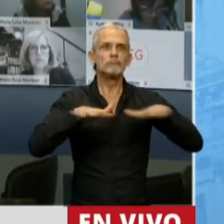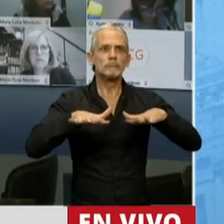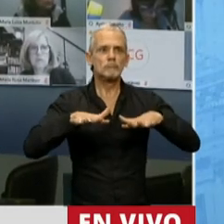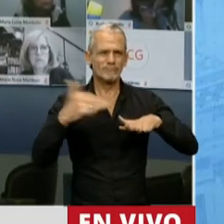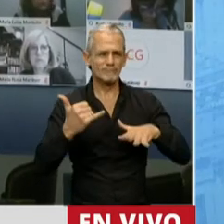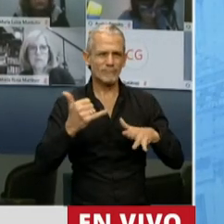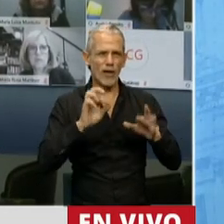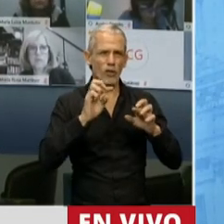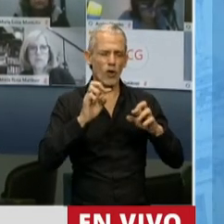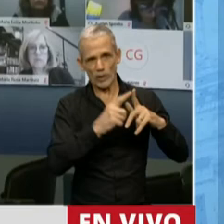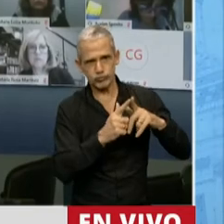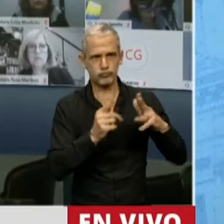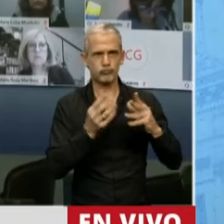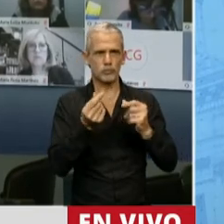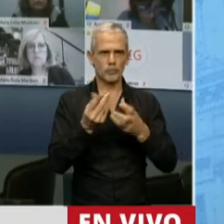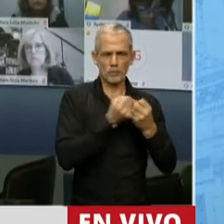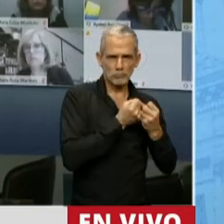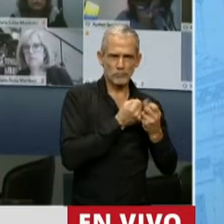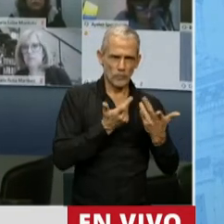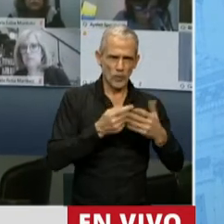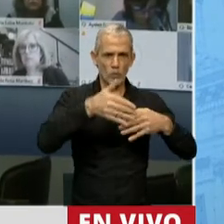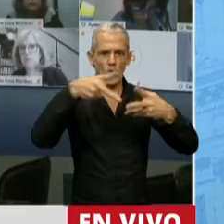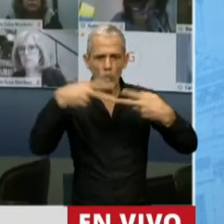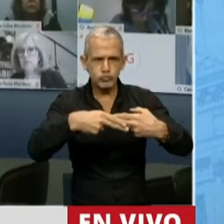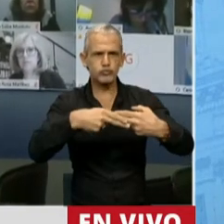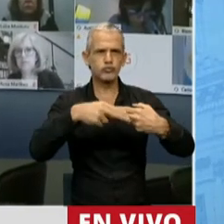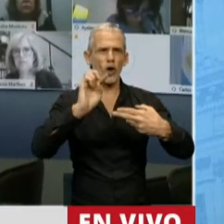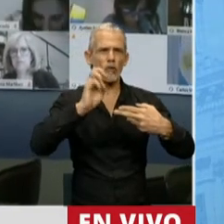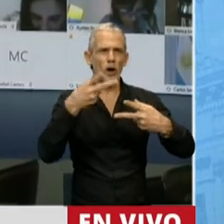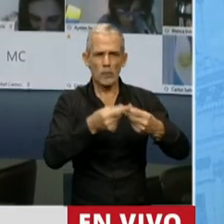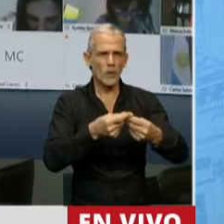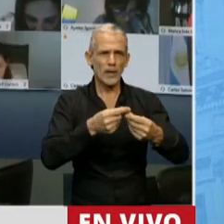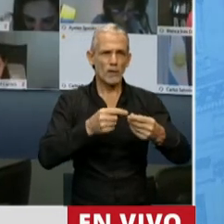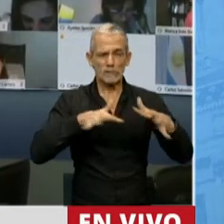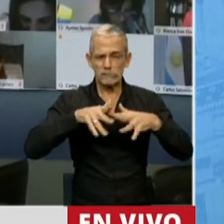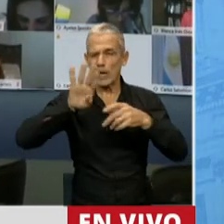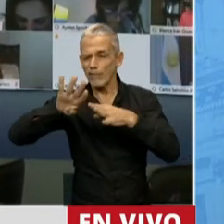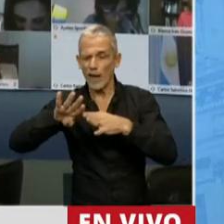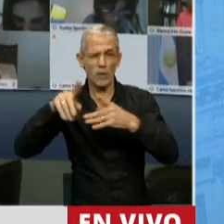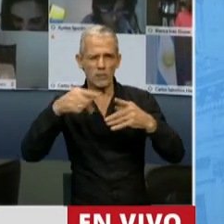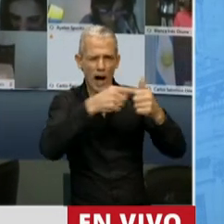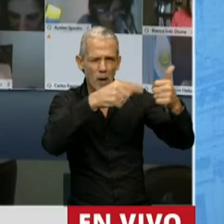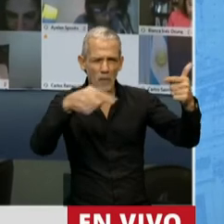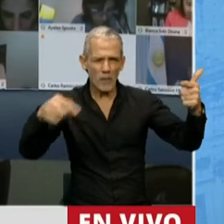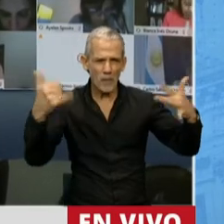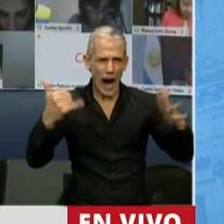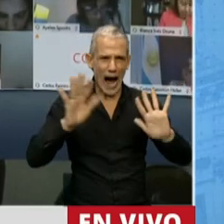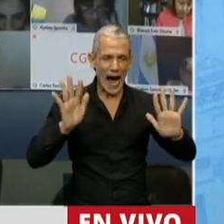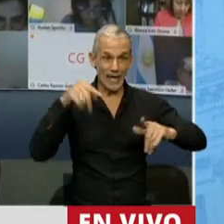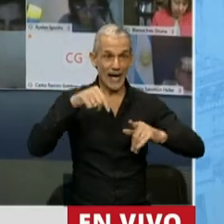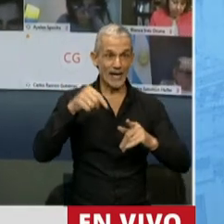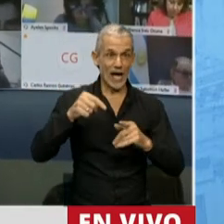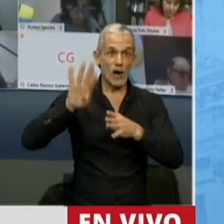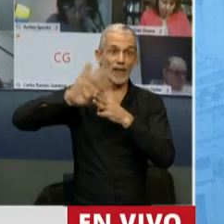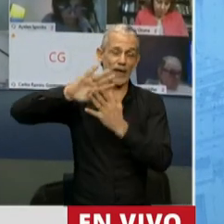corralito, hubo corralón, hubo cepos, hubo crisis económica, endeudamiento, y hoy estamos caminando en la senda del